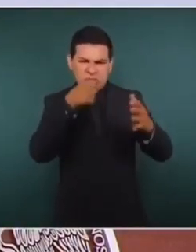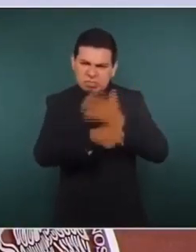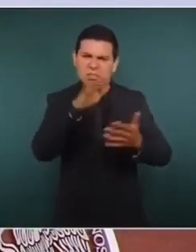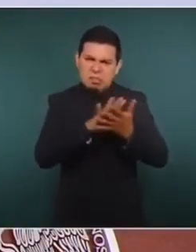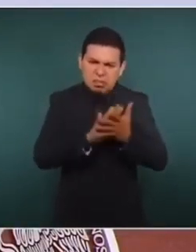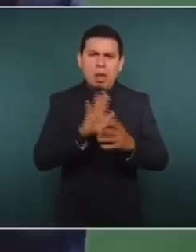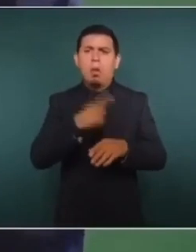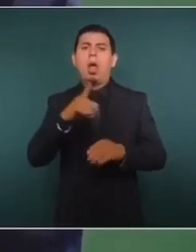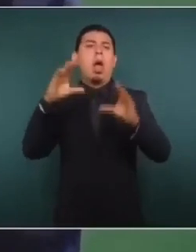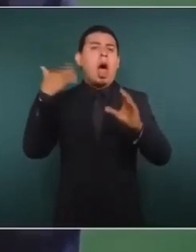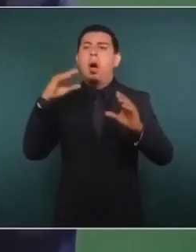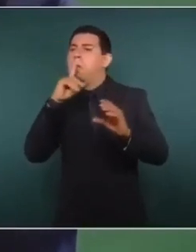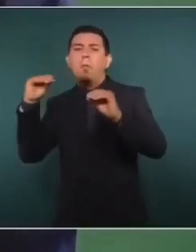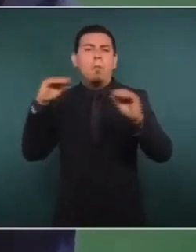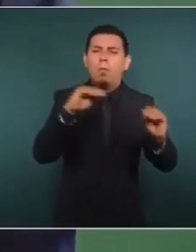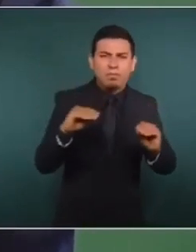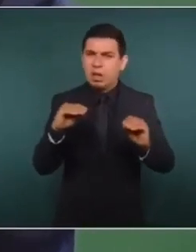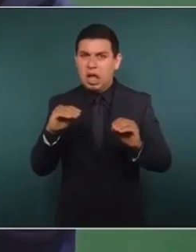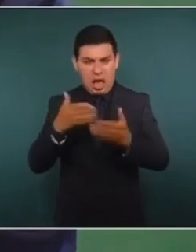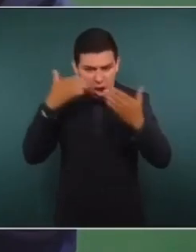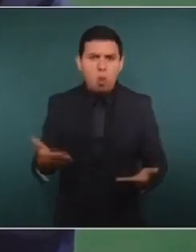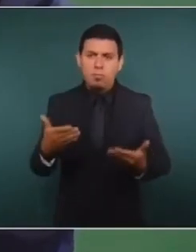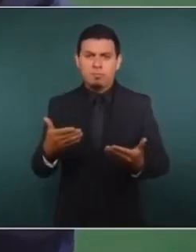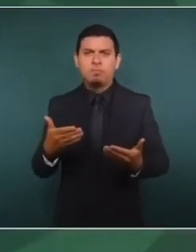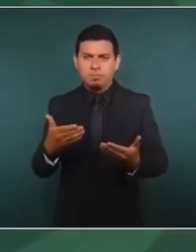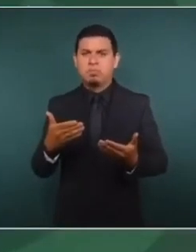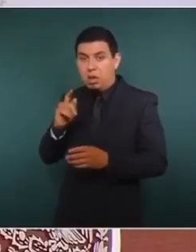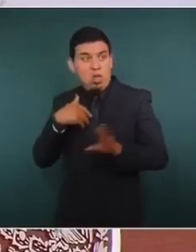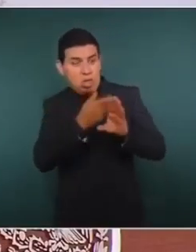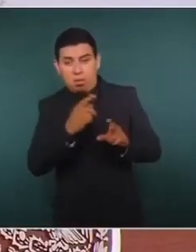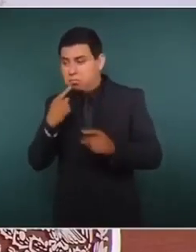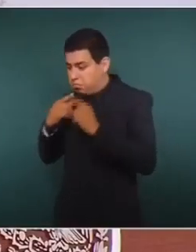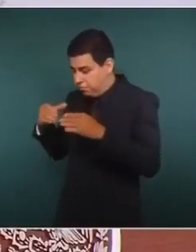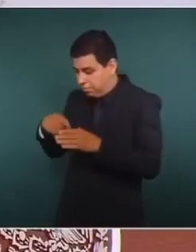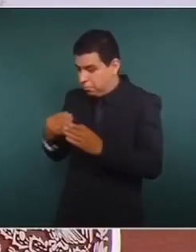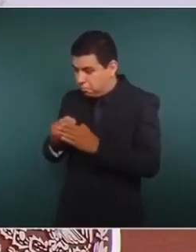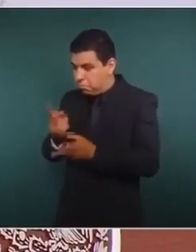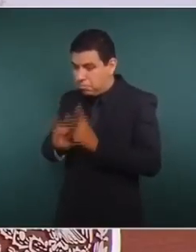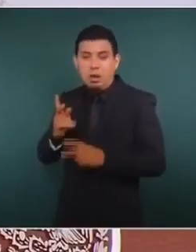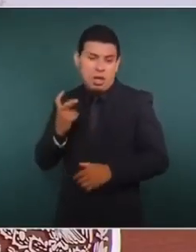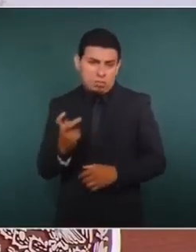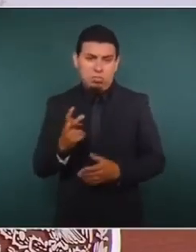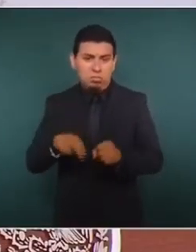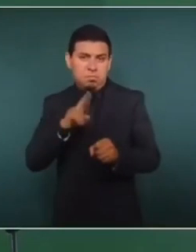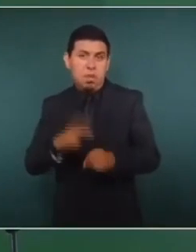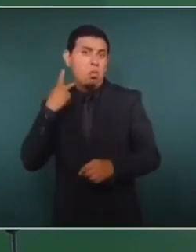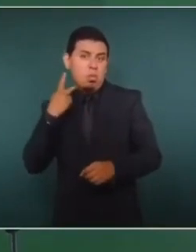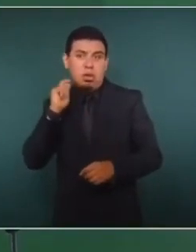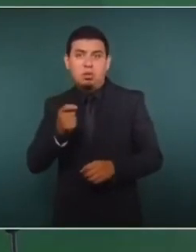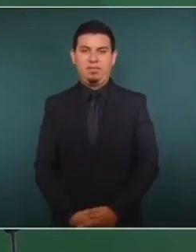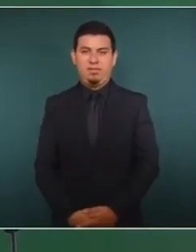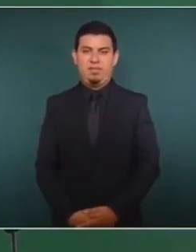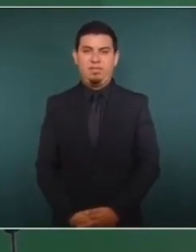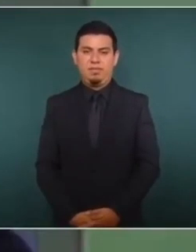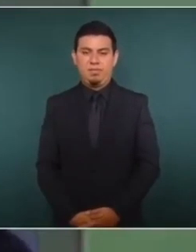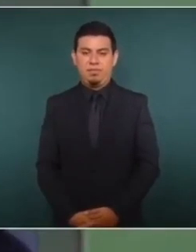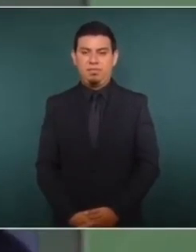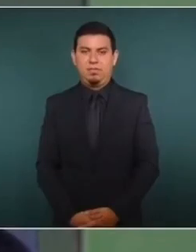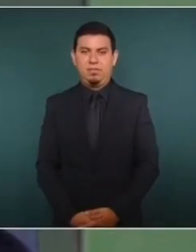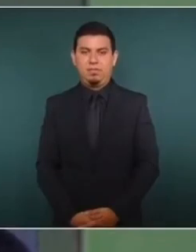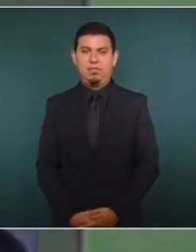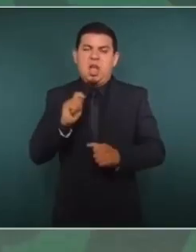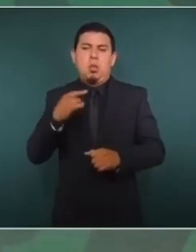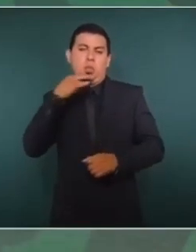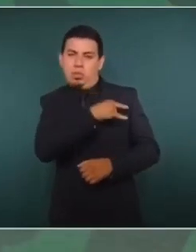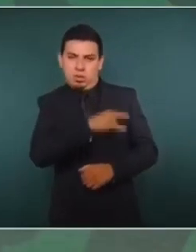lo que me importa más es que se limpie al país de corrupción. Porque lo peor que puede haber también en política es la hipocresía, que es la doctrina